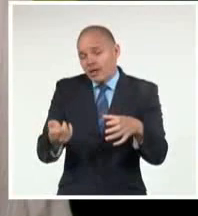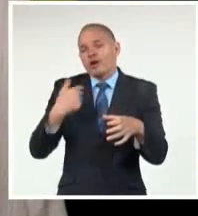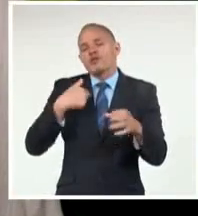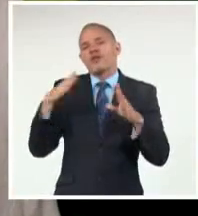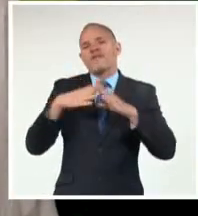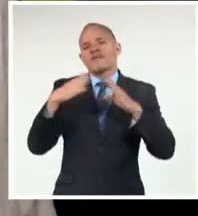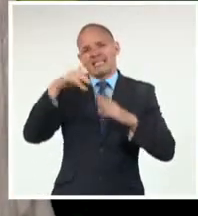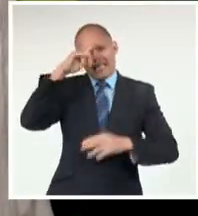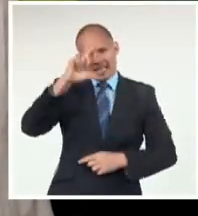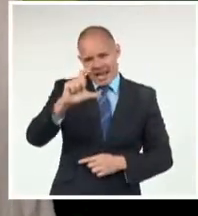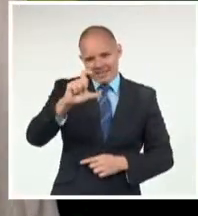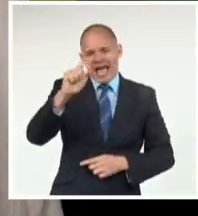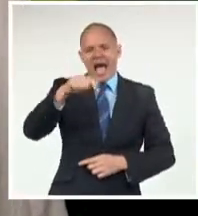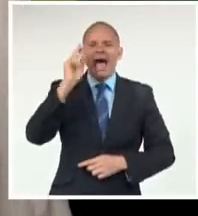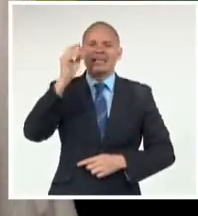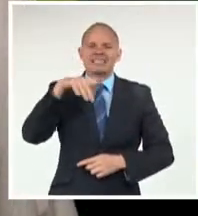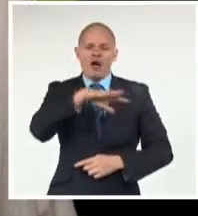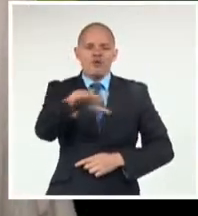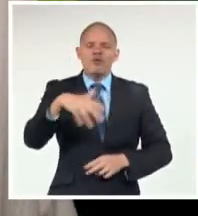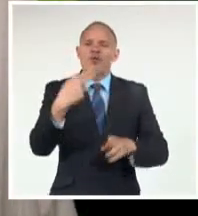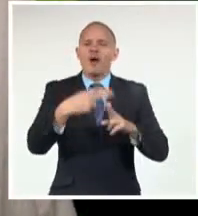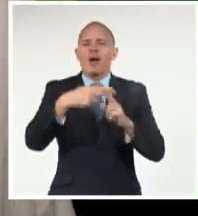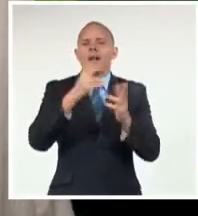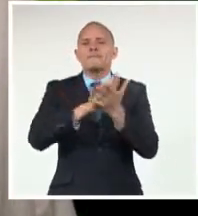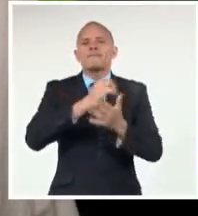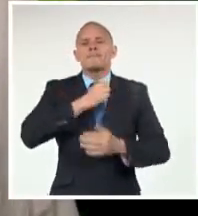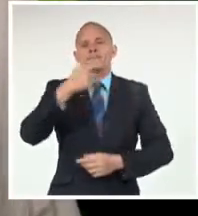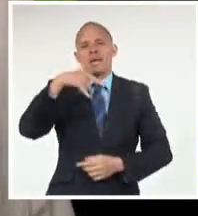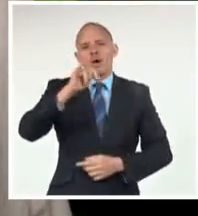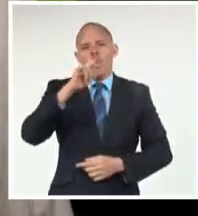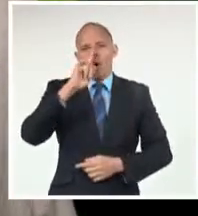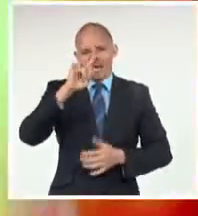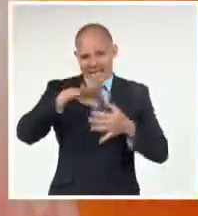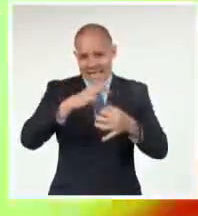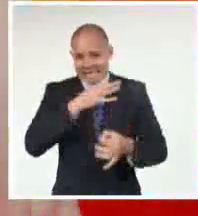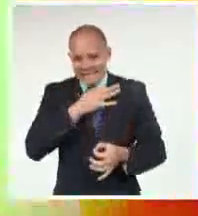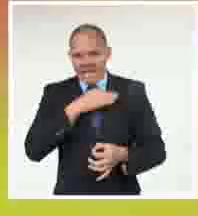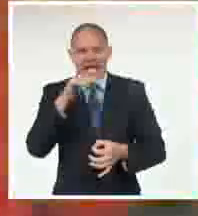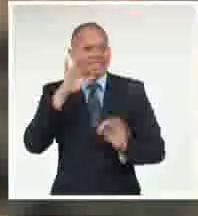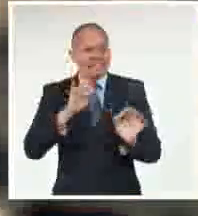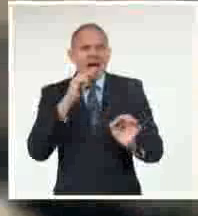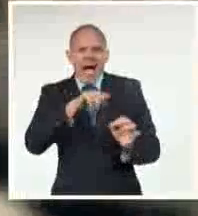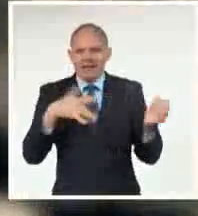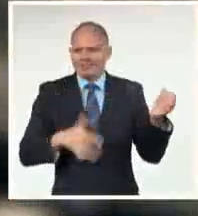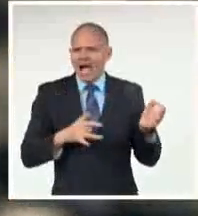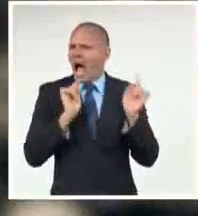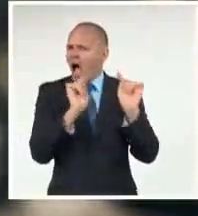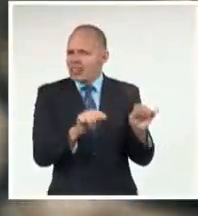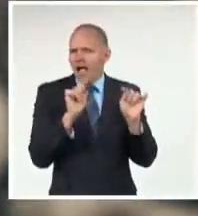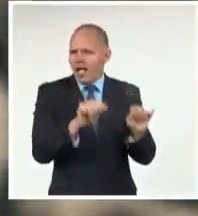vieja trova Santa clareña Que ellos eran Punto fijo Allí en el Mejunge